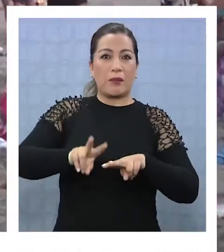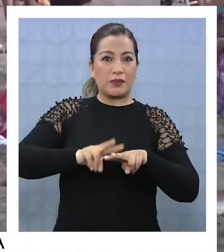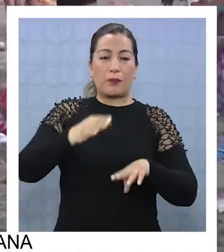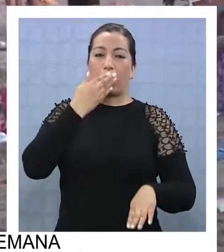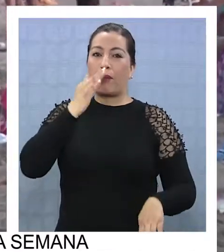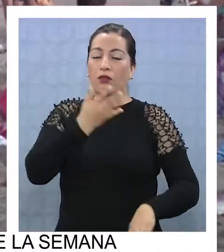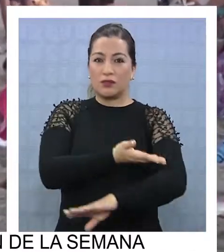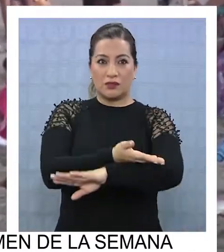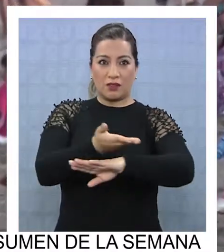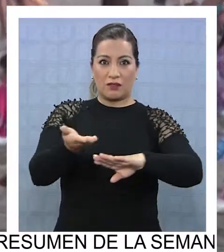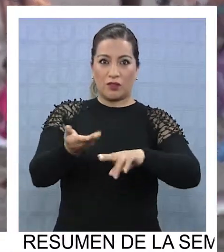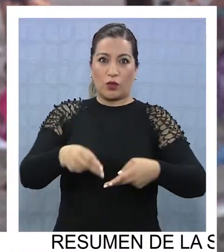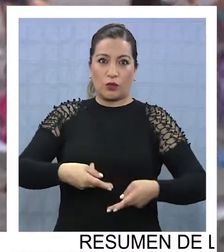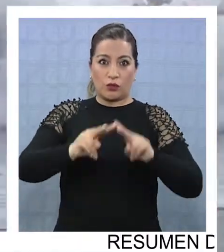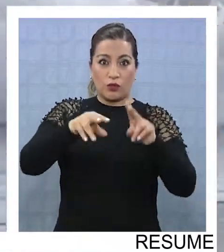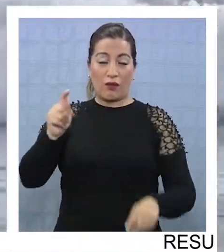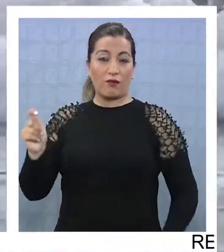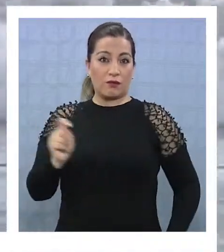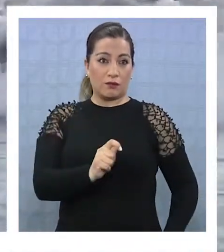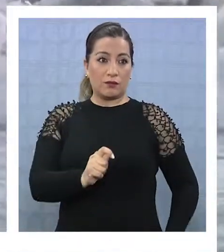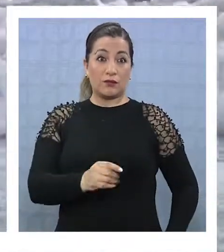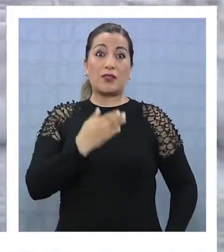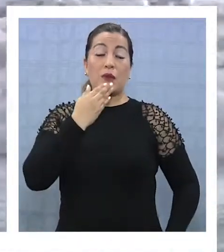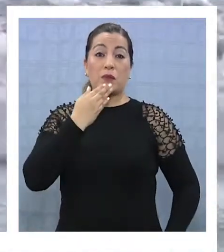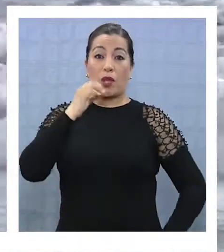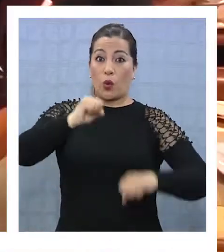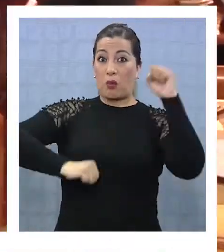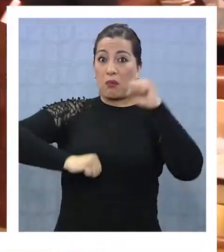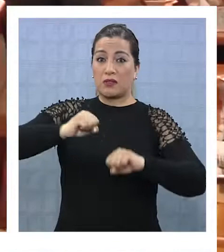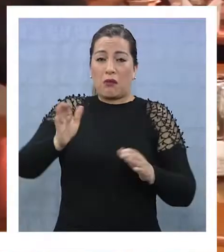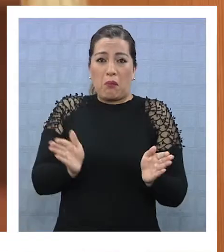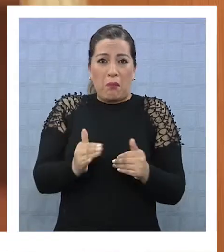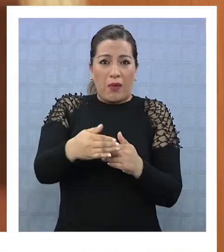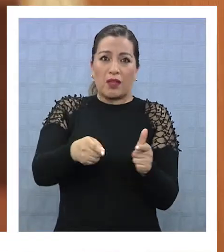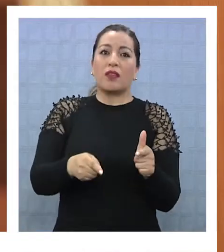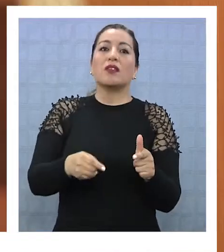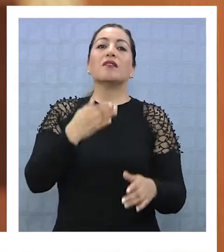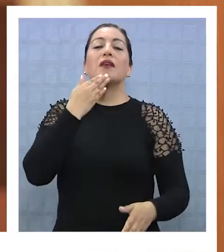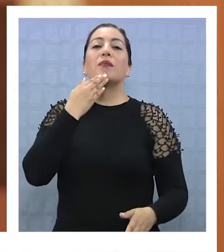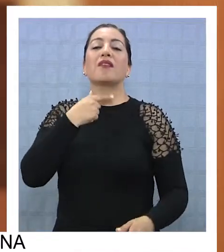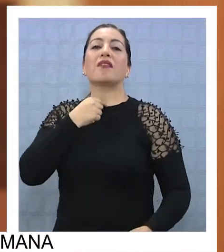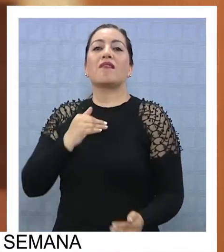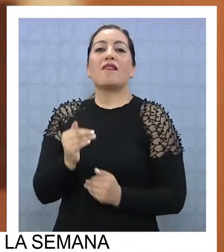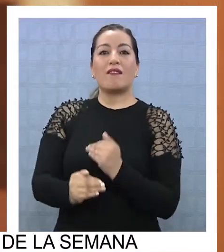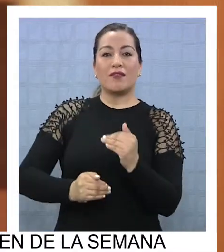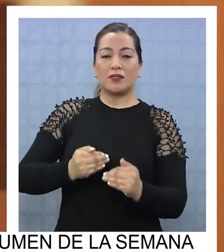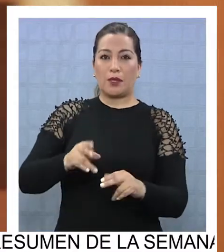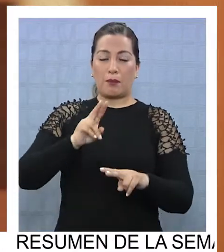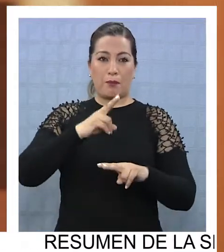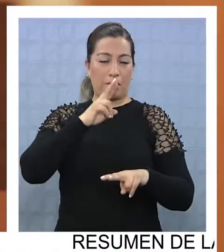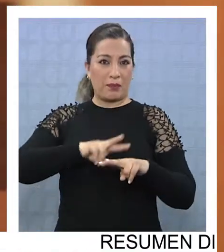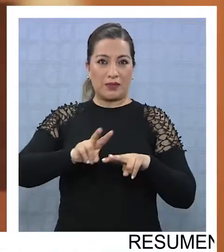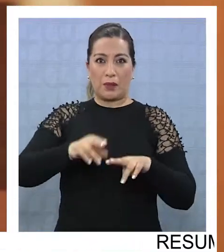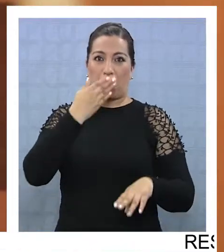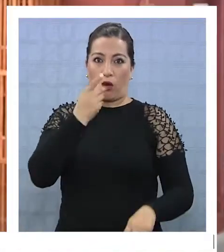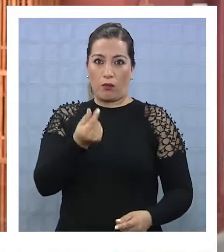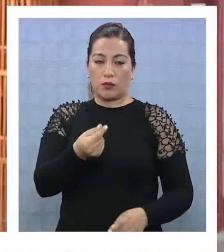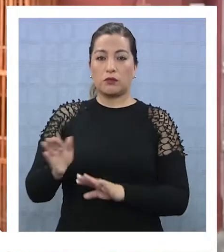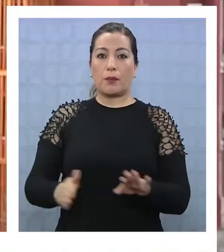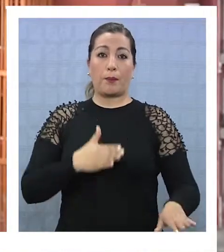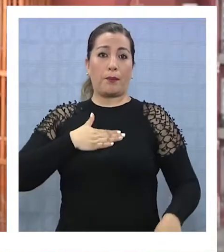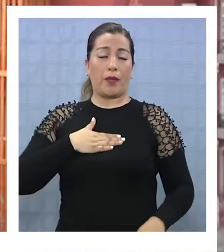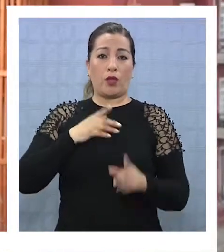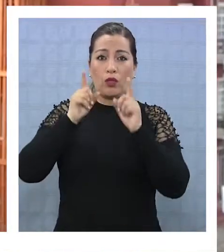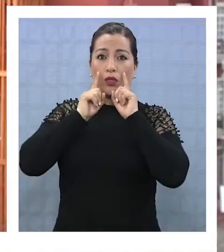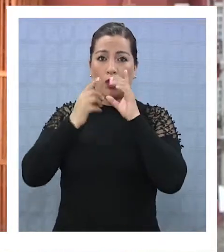en mejorar los servicios e instalaciones de Tarapacá. Los pequeños empresarios también dan pasos que buscan mejorar la oferta. El